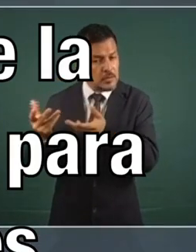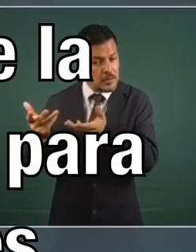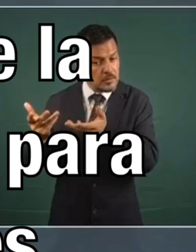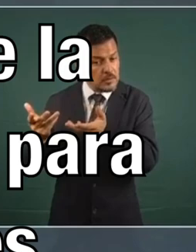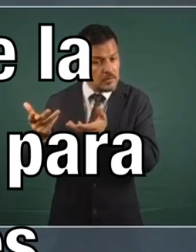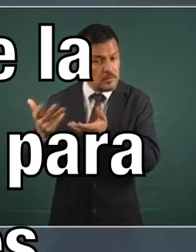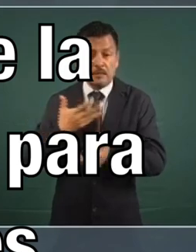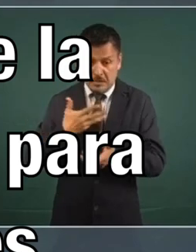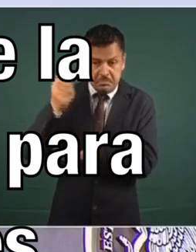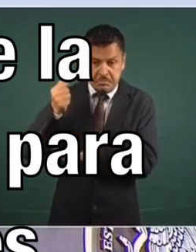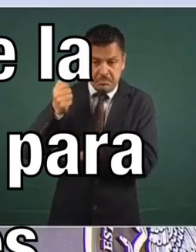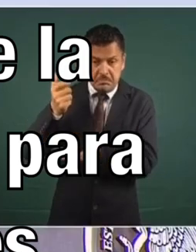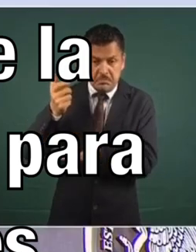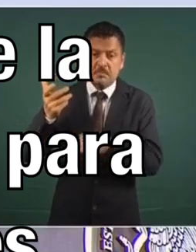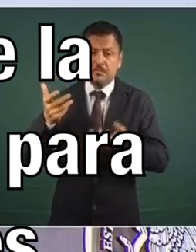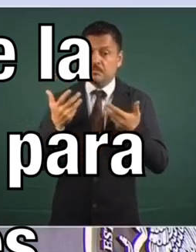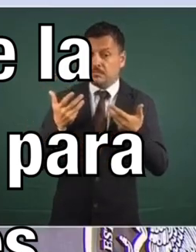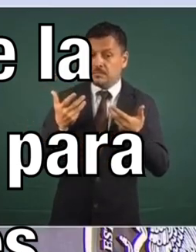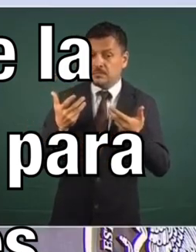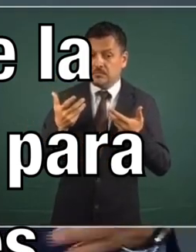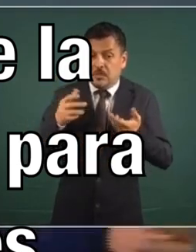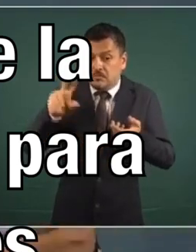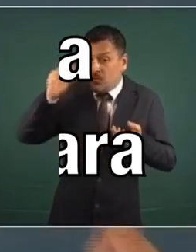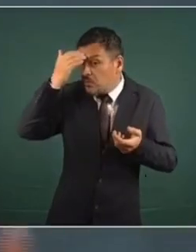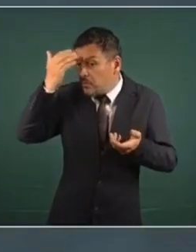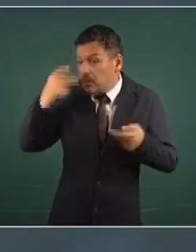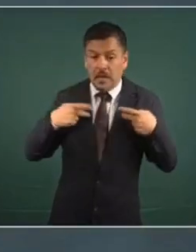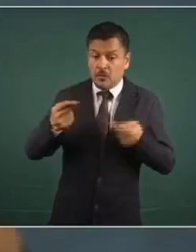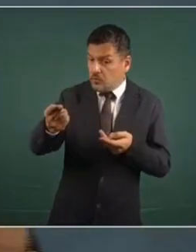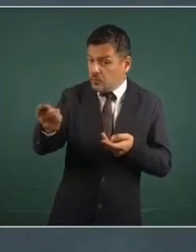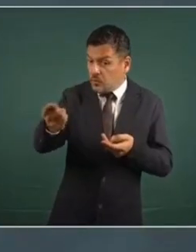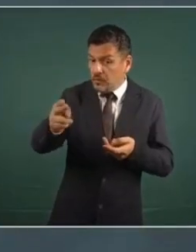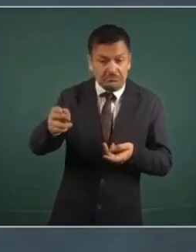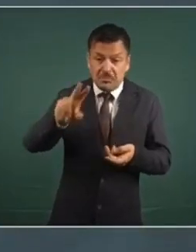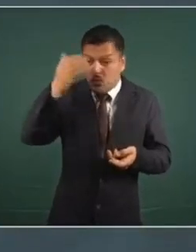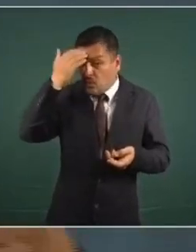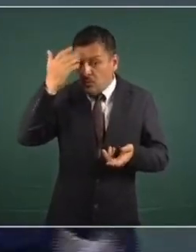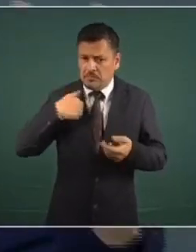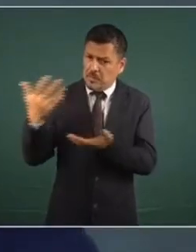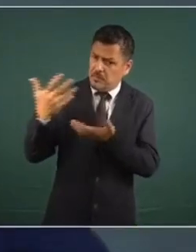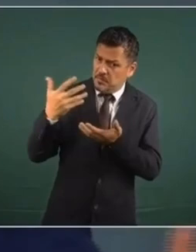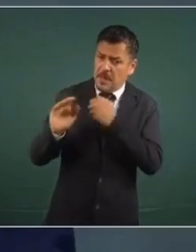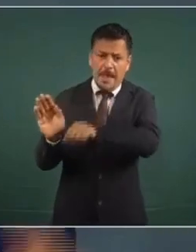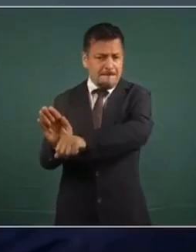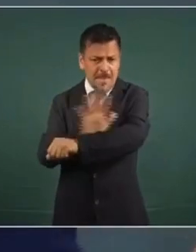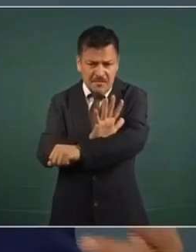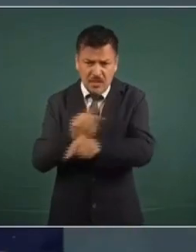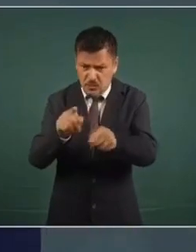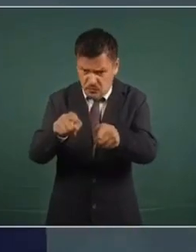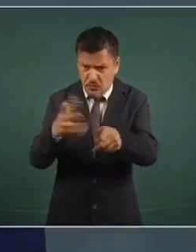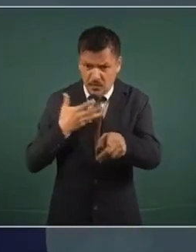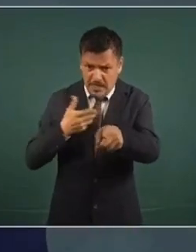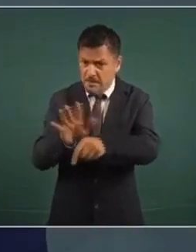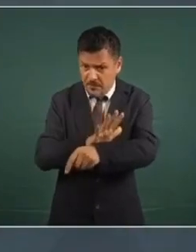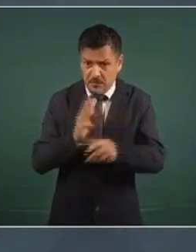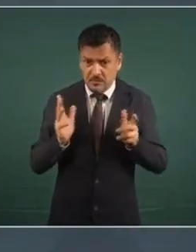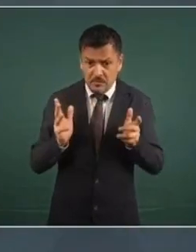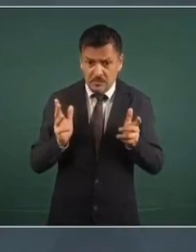Tienen recursos, no los conoce la gente, no ha recibido la gente ningún beneficio de estos organismos.